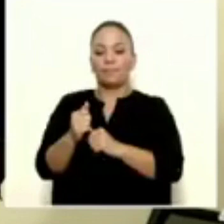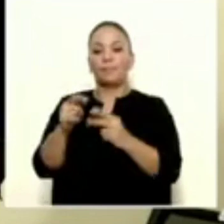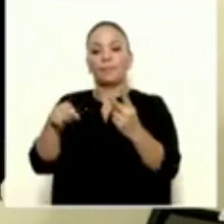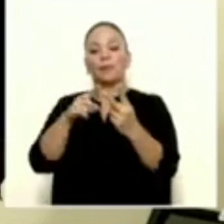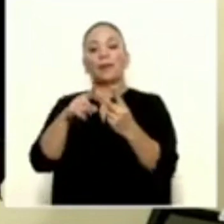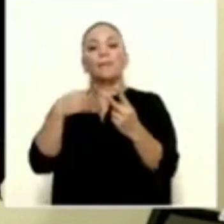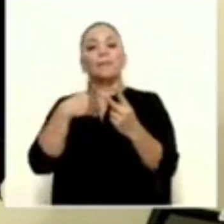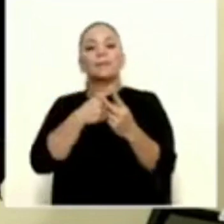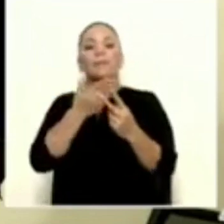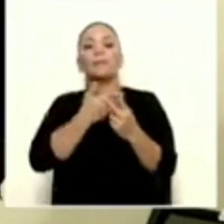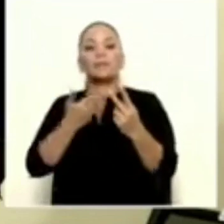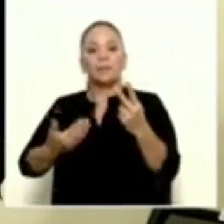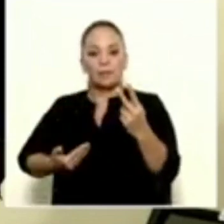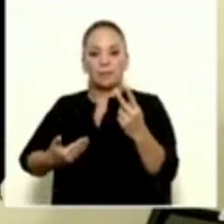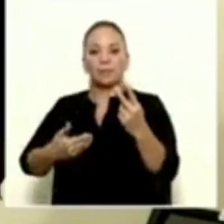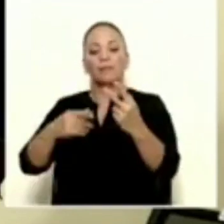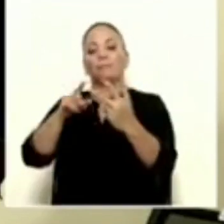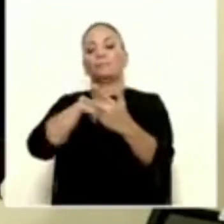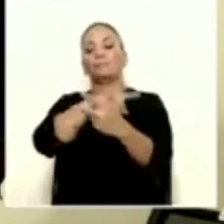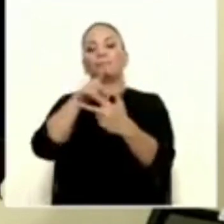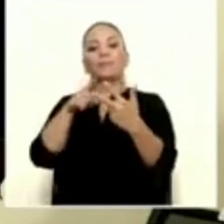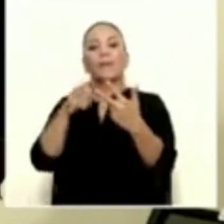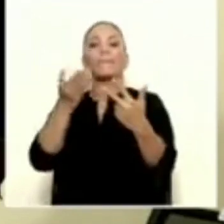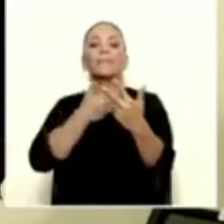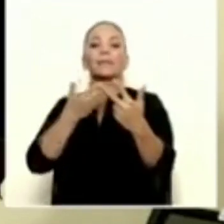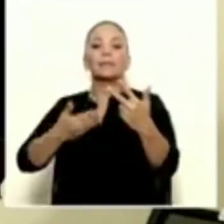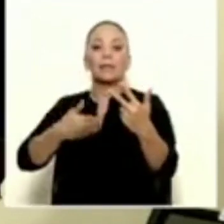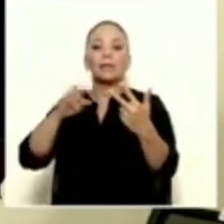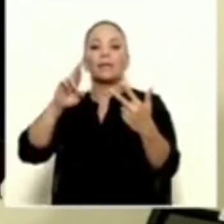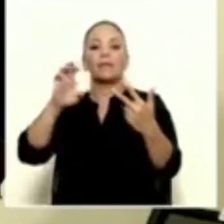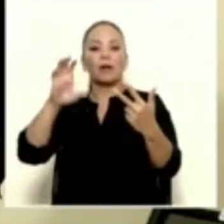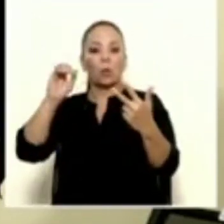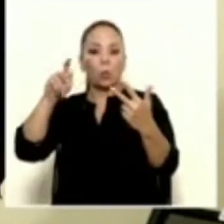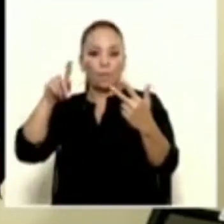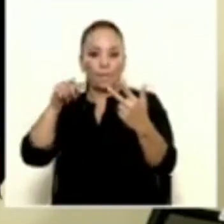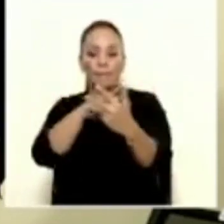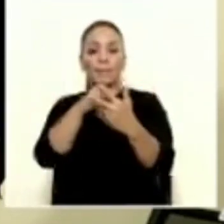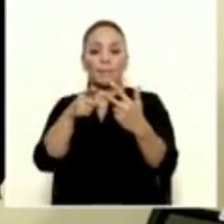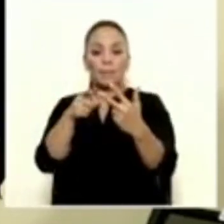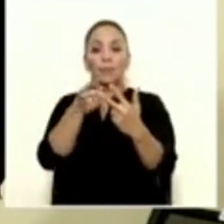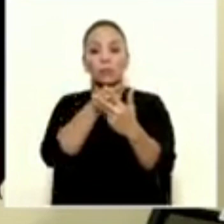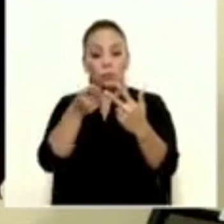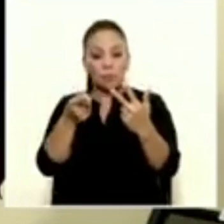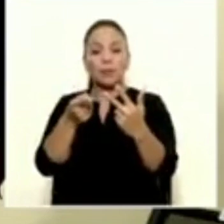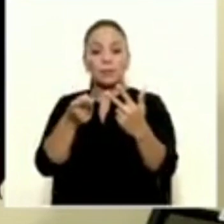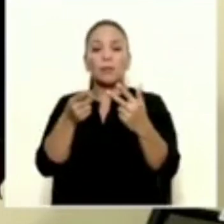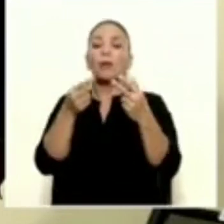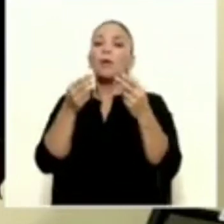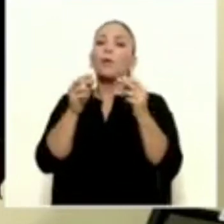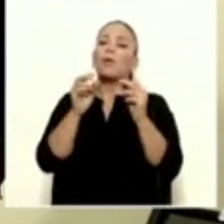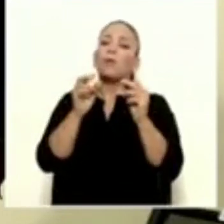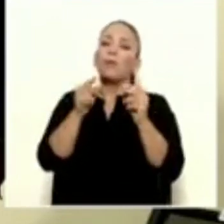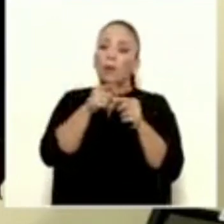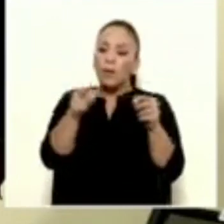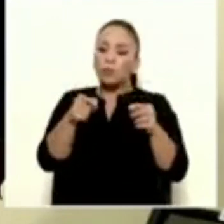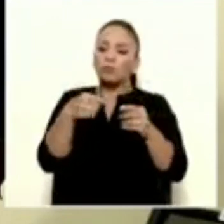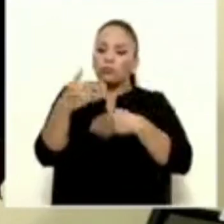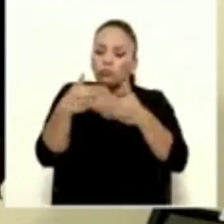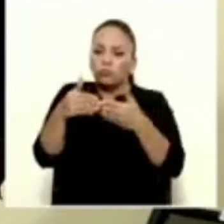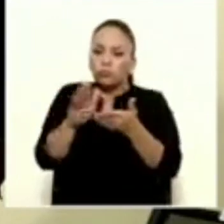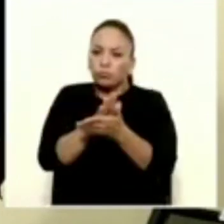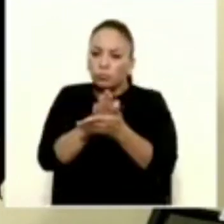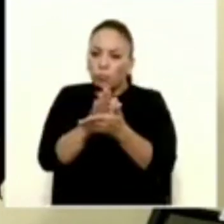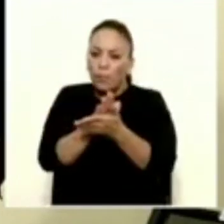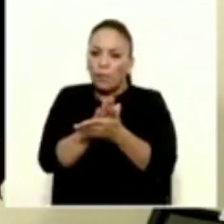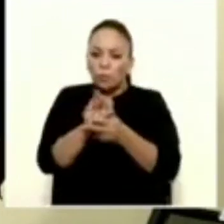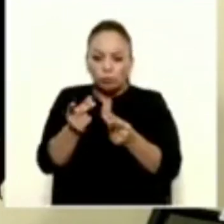Presidencia y al presidente de Recope que preparen con carácter de urgencia una